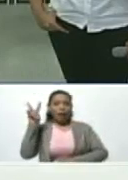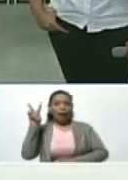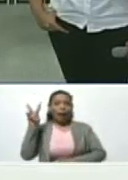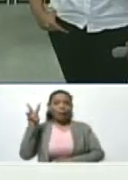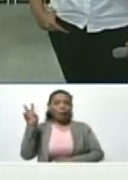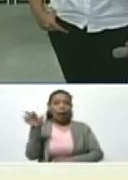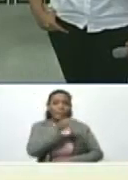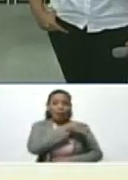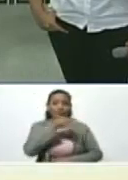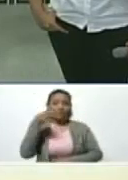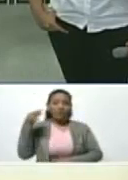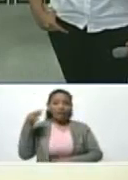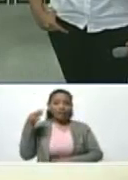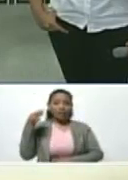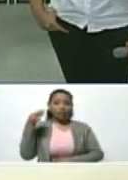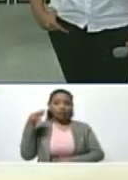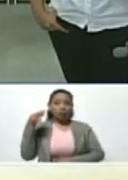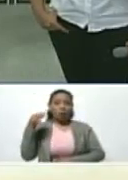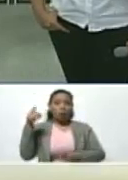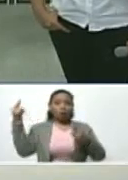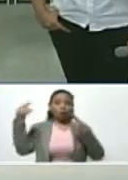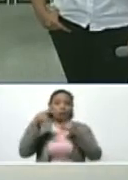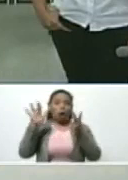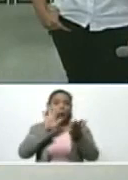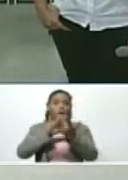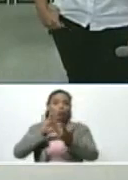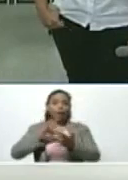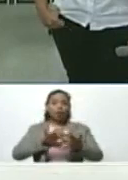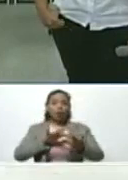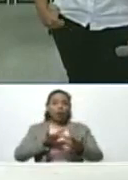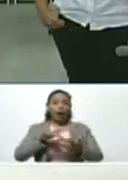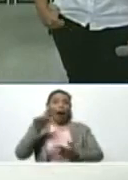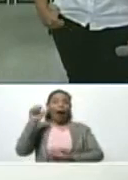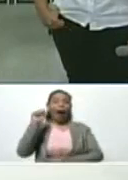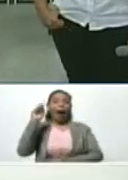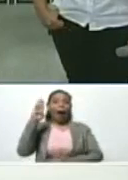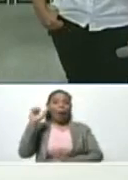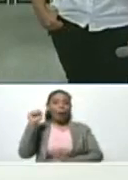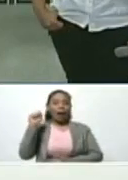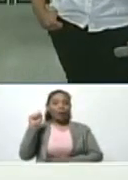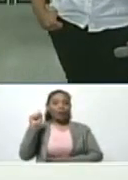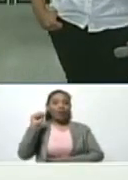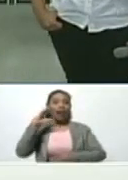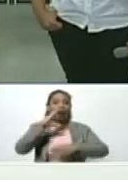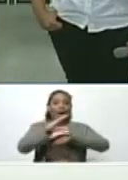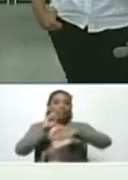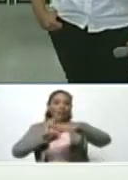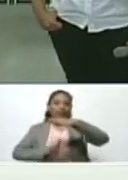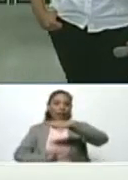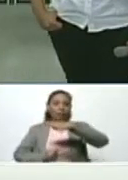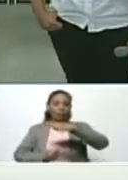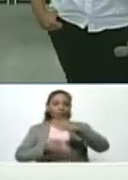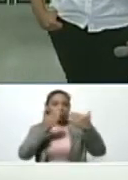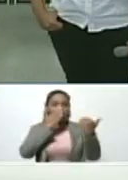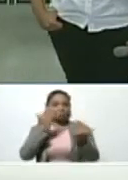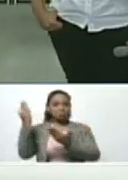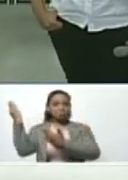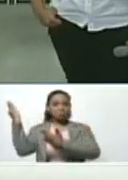perfectamente compatibles con el sistema ABA de Cante B. Adelante, Francisco Durán.